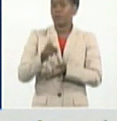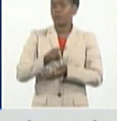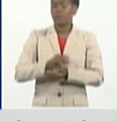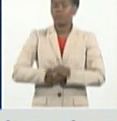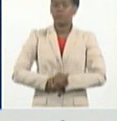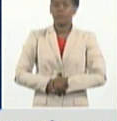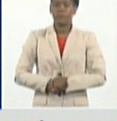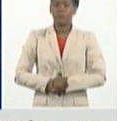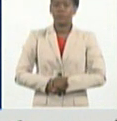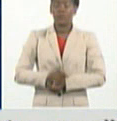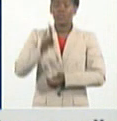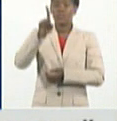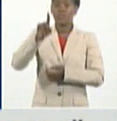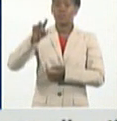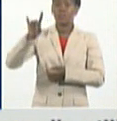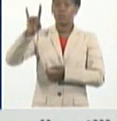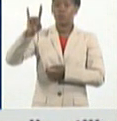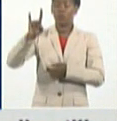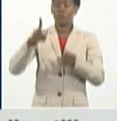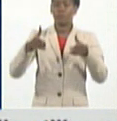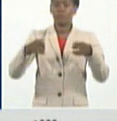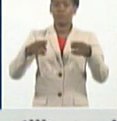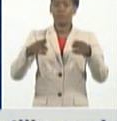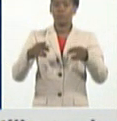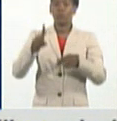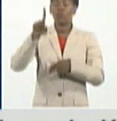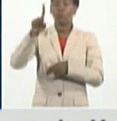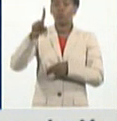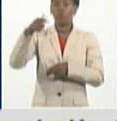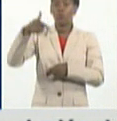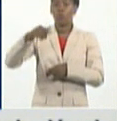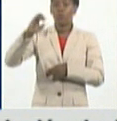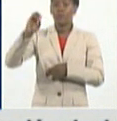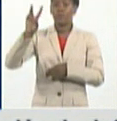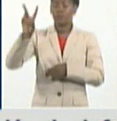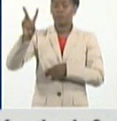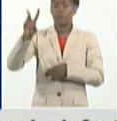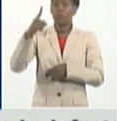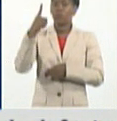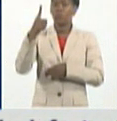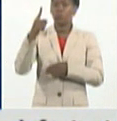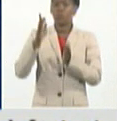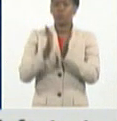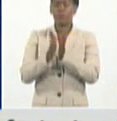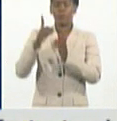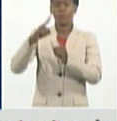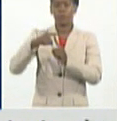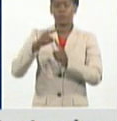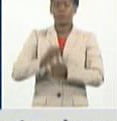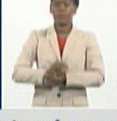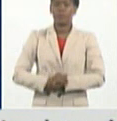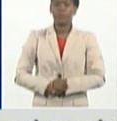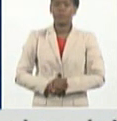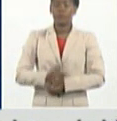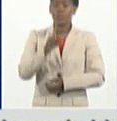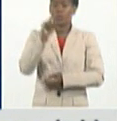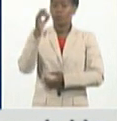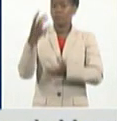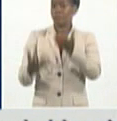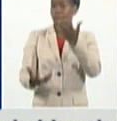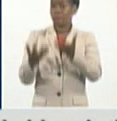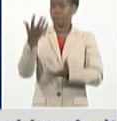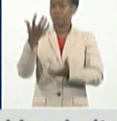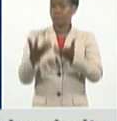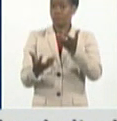19 de Cárdenas, uno de Jovellanos y uno de Matanzas. En Cienfuegos los dos casos importados de los